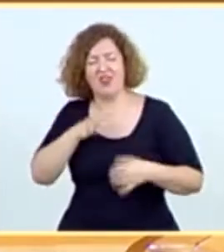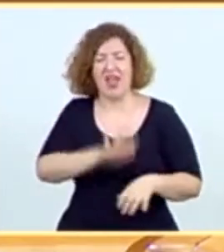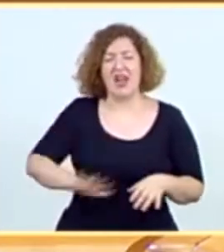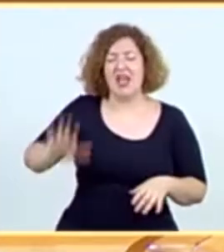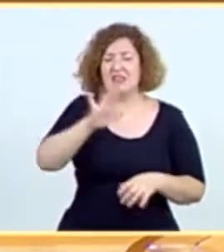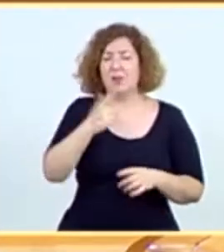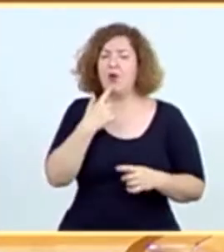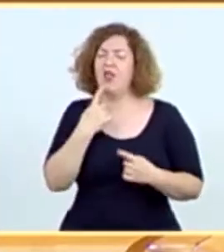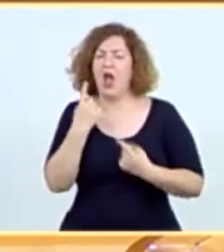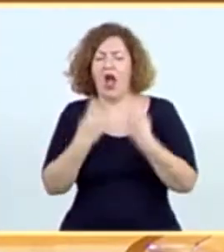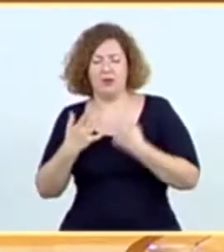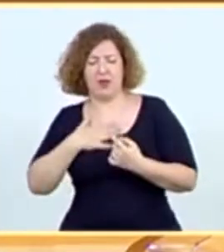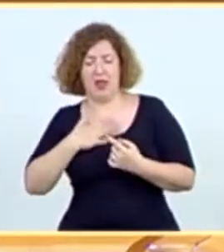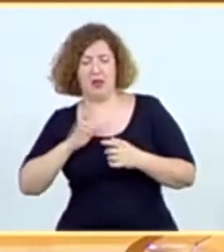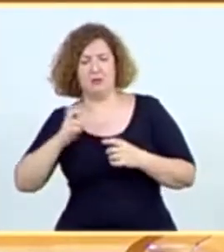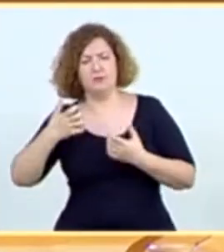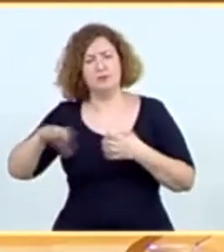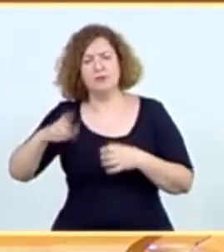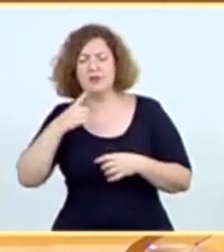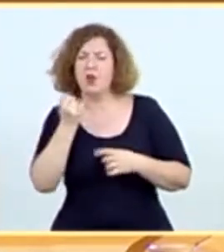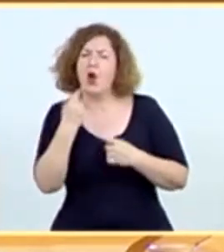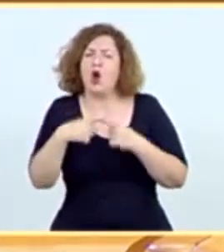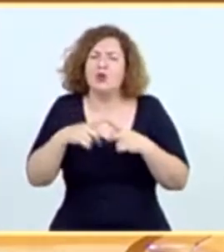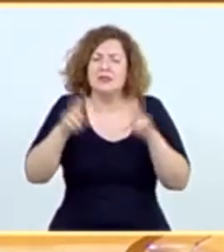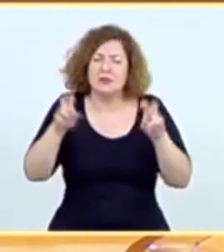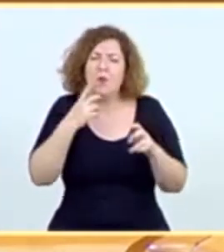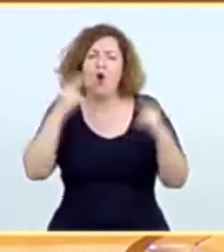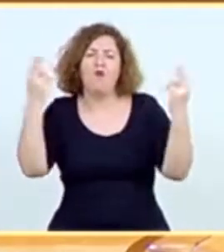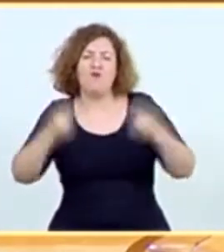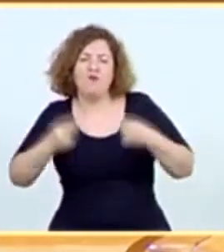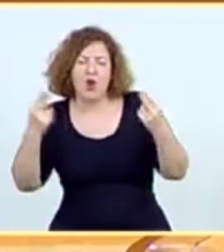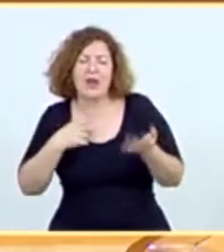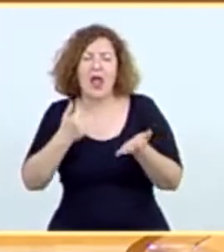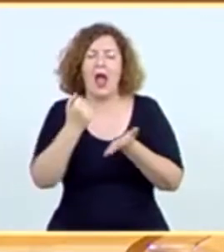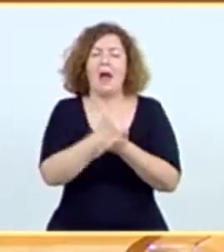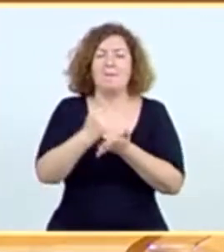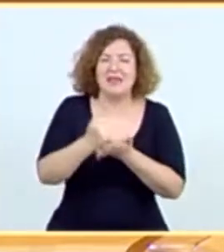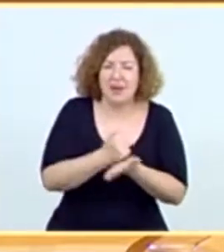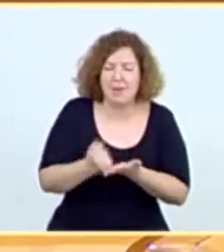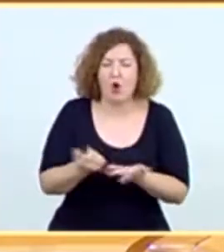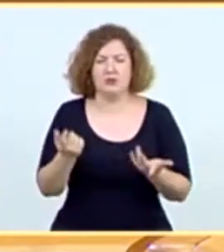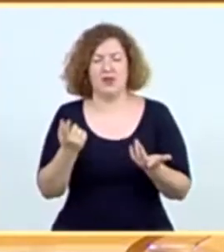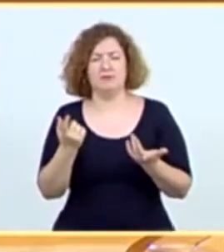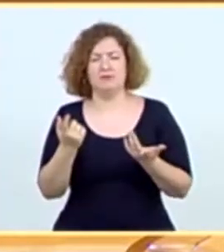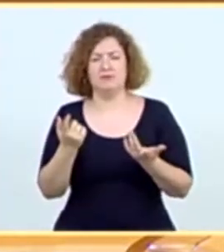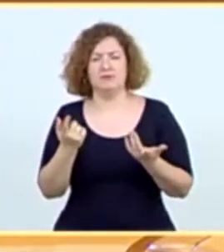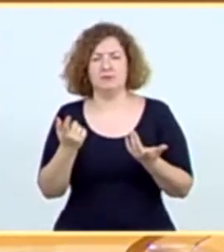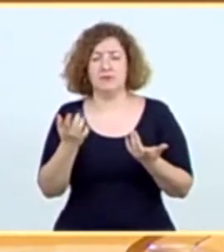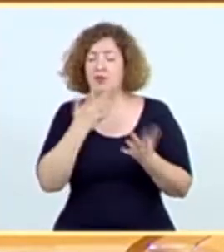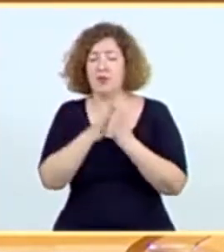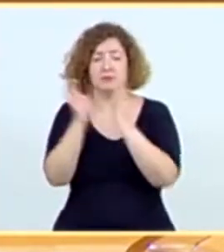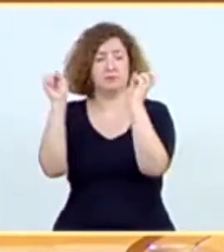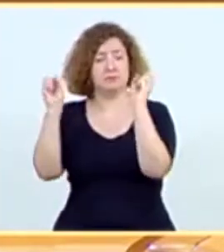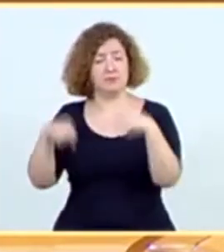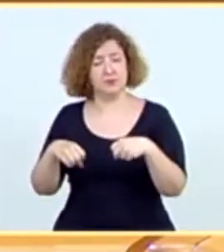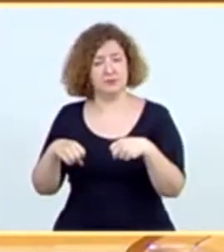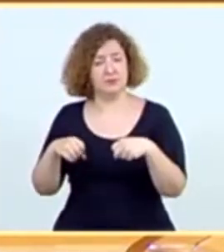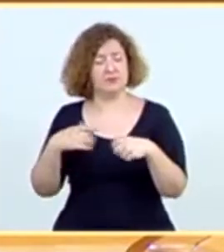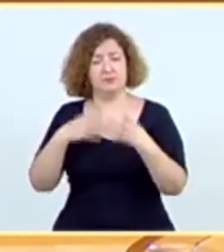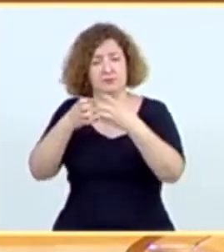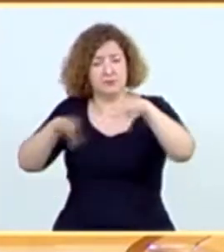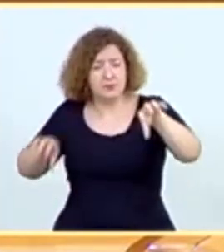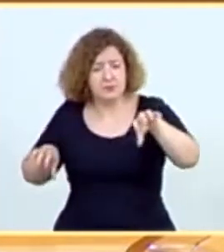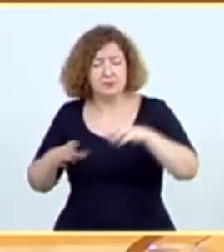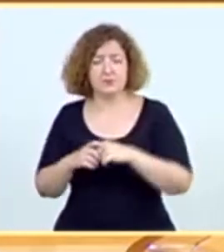materias de naturaleza extracomunitaria, como fronteras, pasaportes, etc. Y así se acordó. Sin embargo,